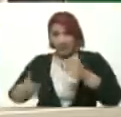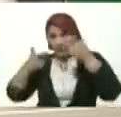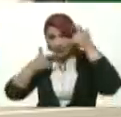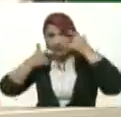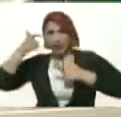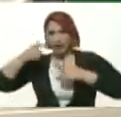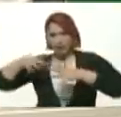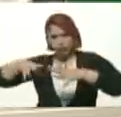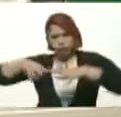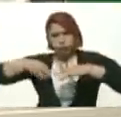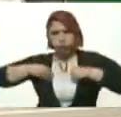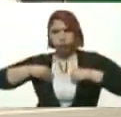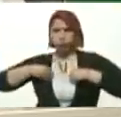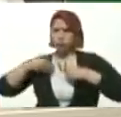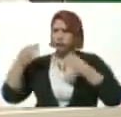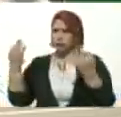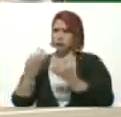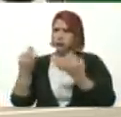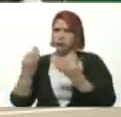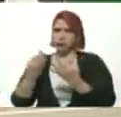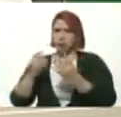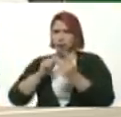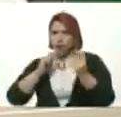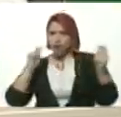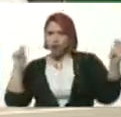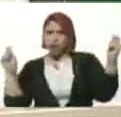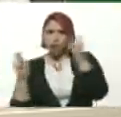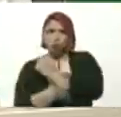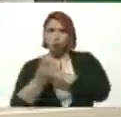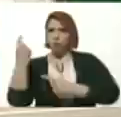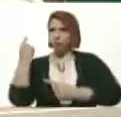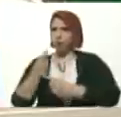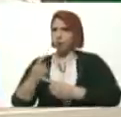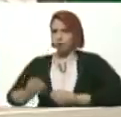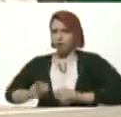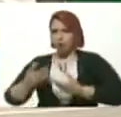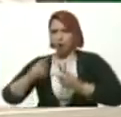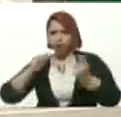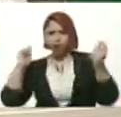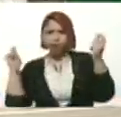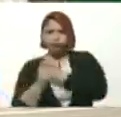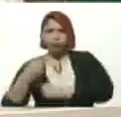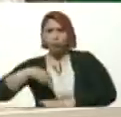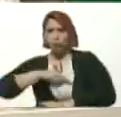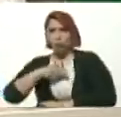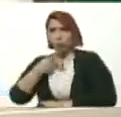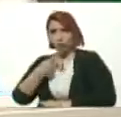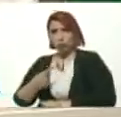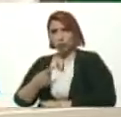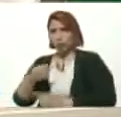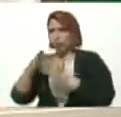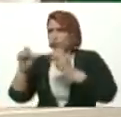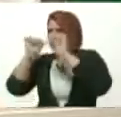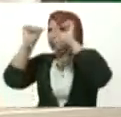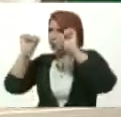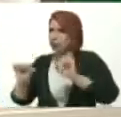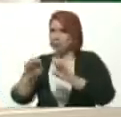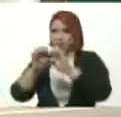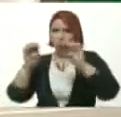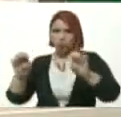Asumió Realmente La transformación Le dio un vuelco Como hemos dicho A todo el sistema